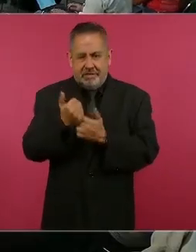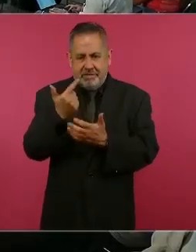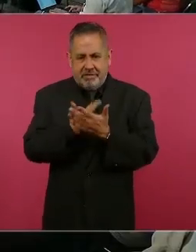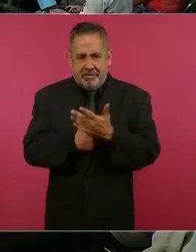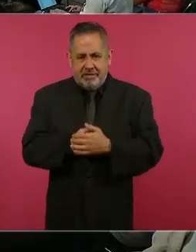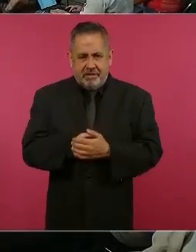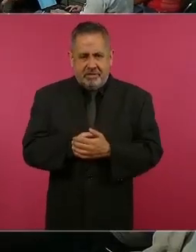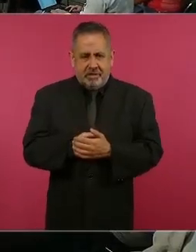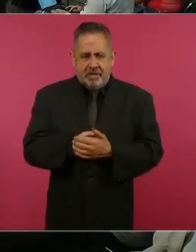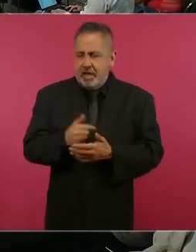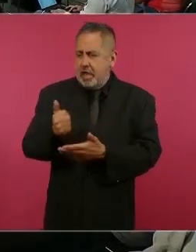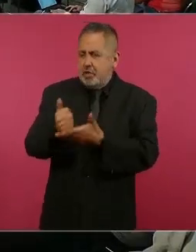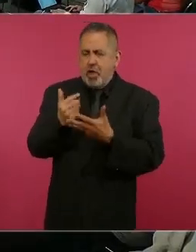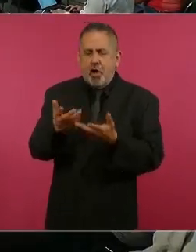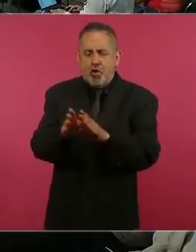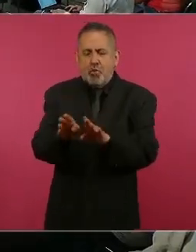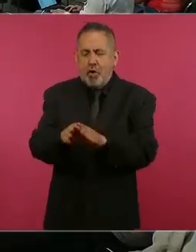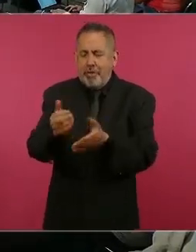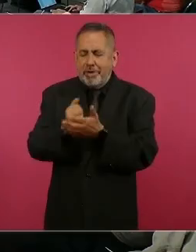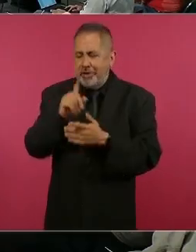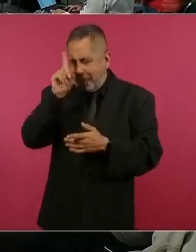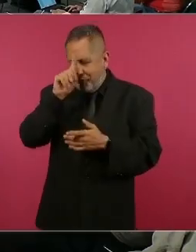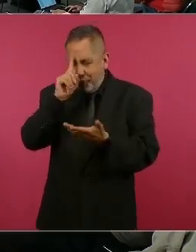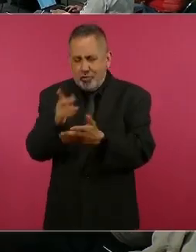Ayúdame tú a resolverlo, ¿cómo le hacemos?